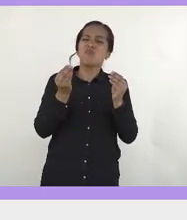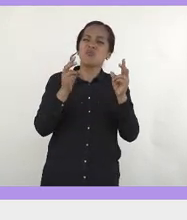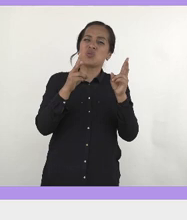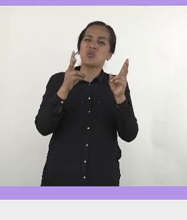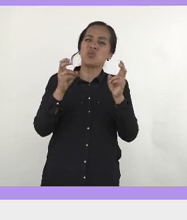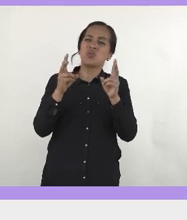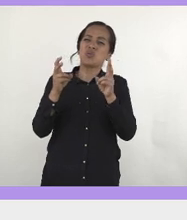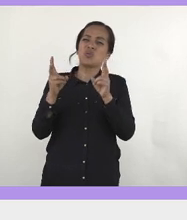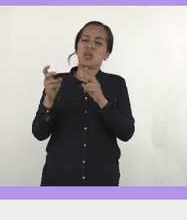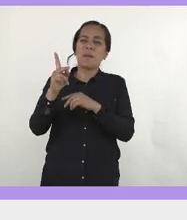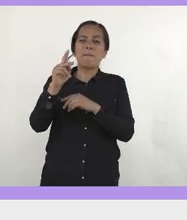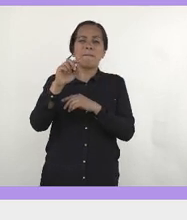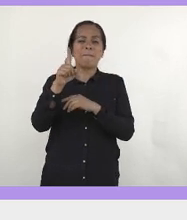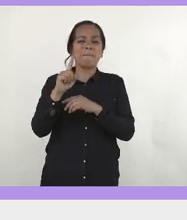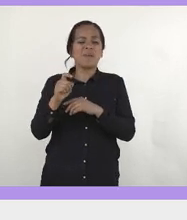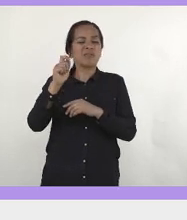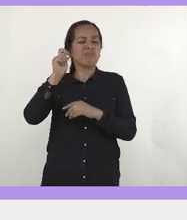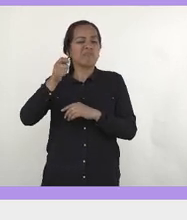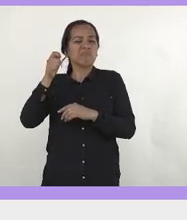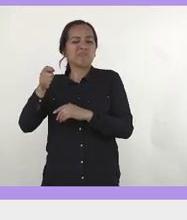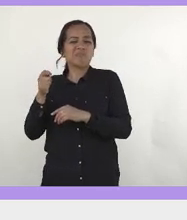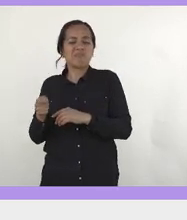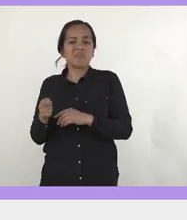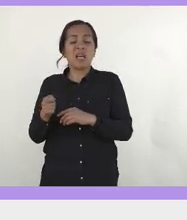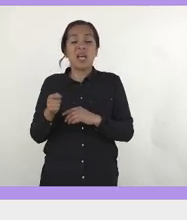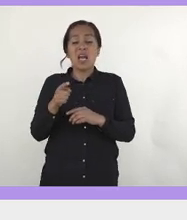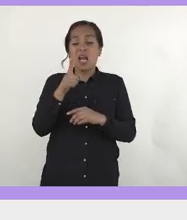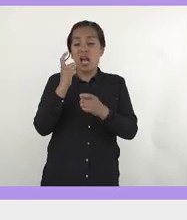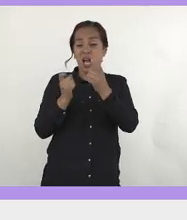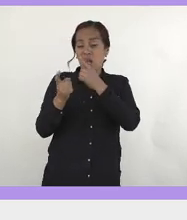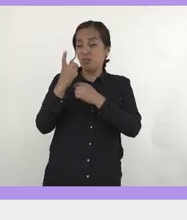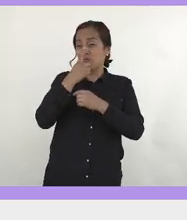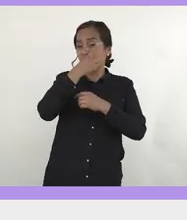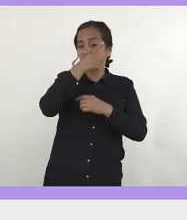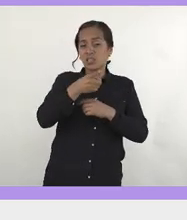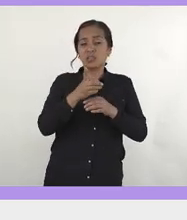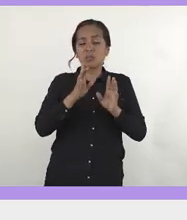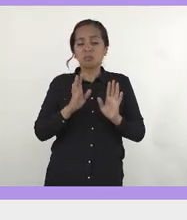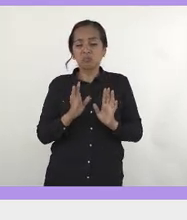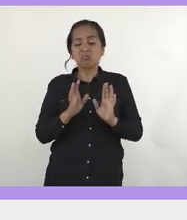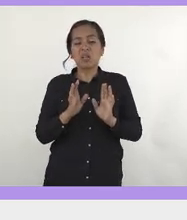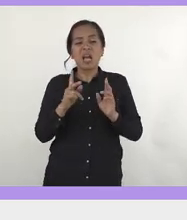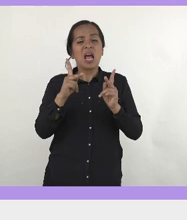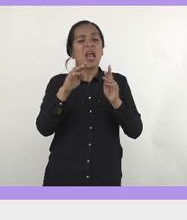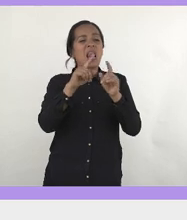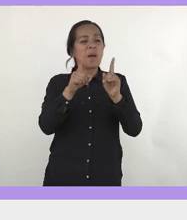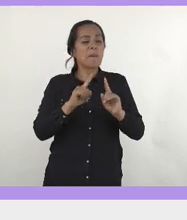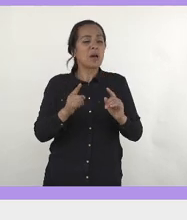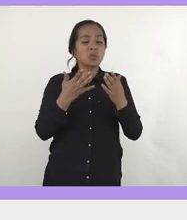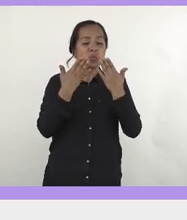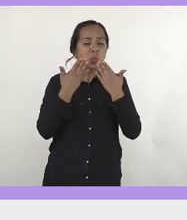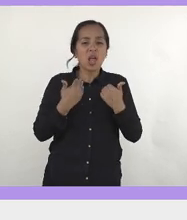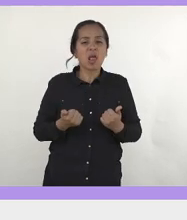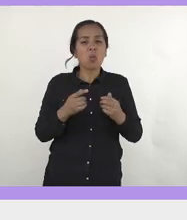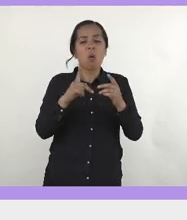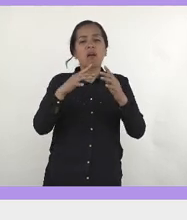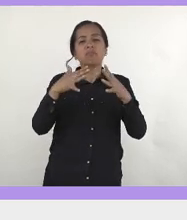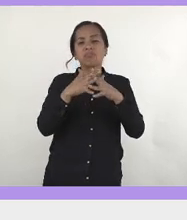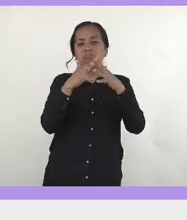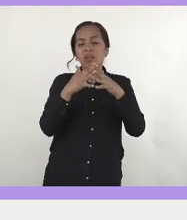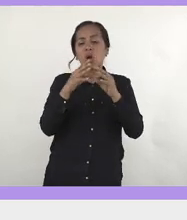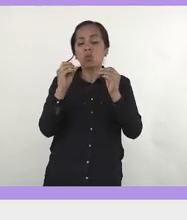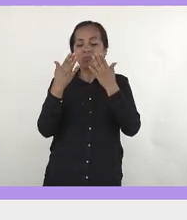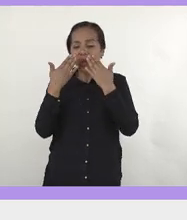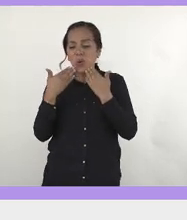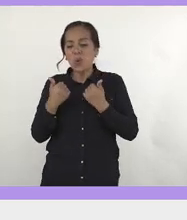el término de paz. La mayoría coinciden es que la paz es la ausencia de guerras o es la ausencia de conflictos. Y en realidad